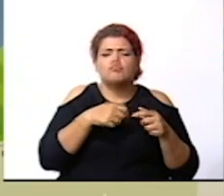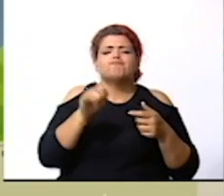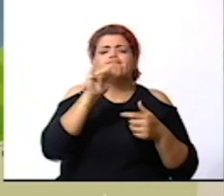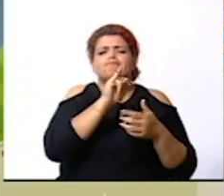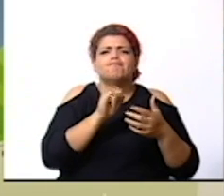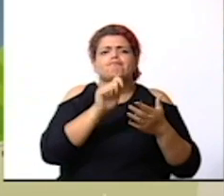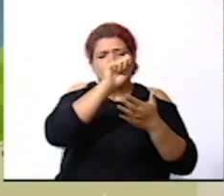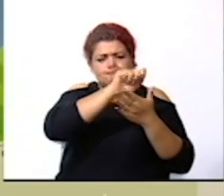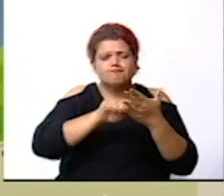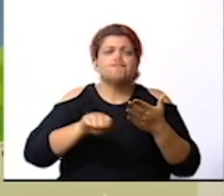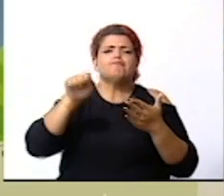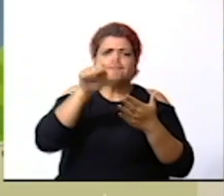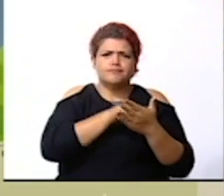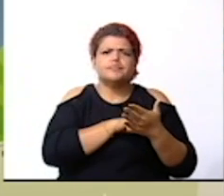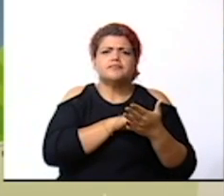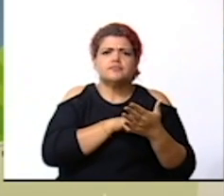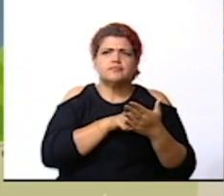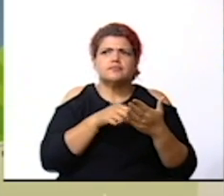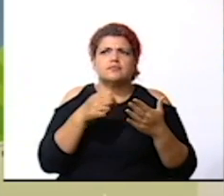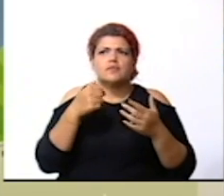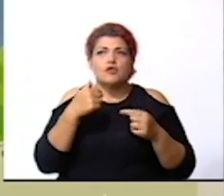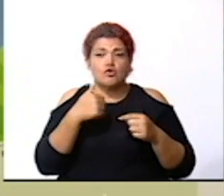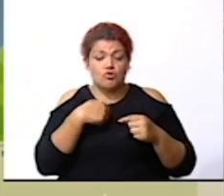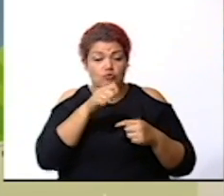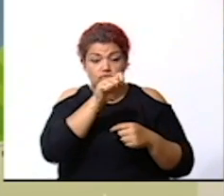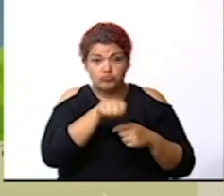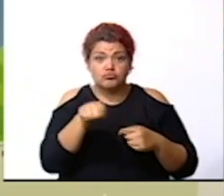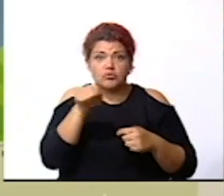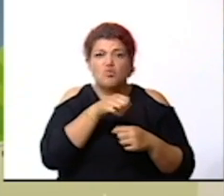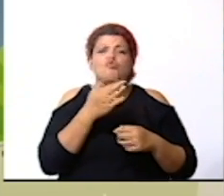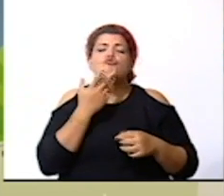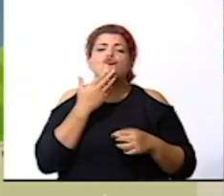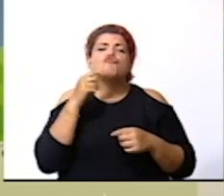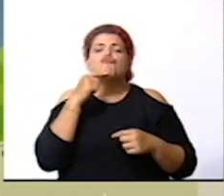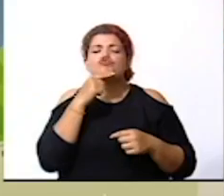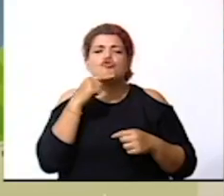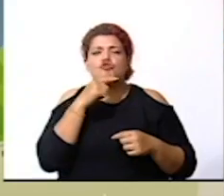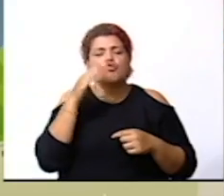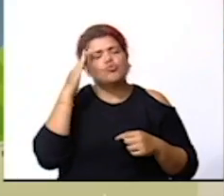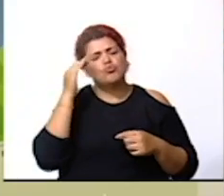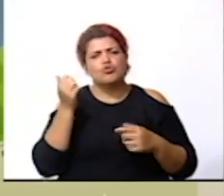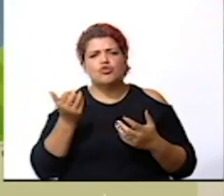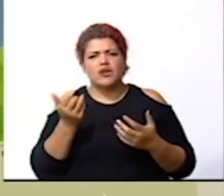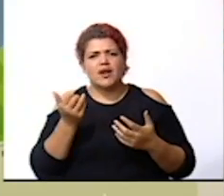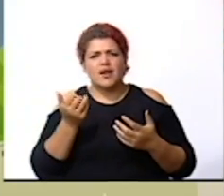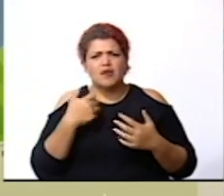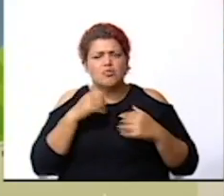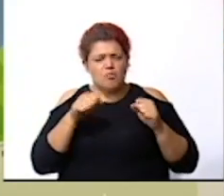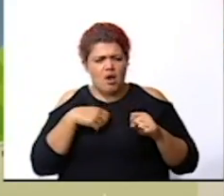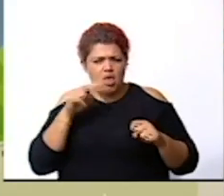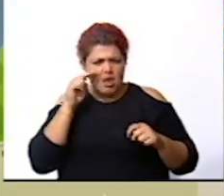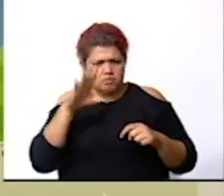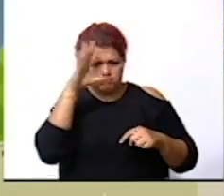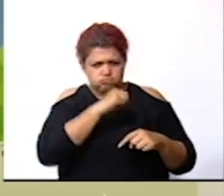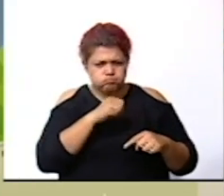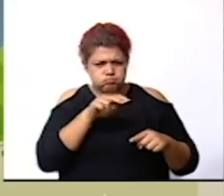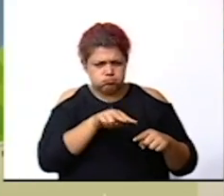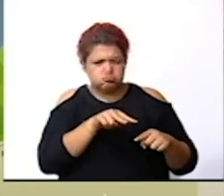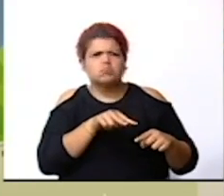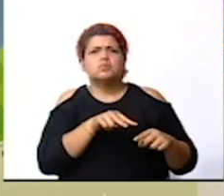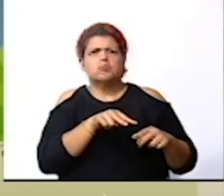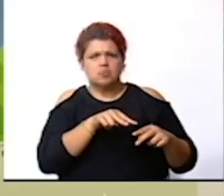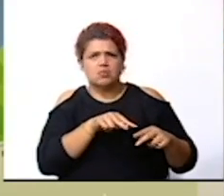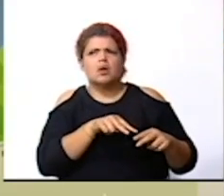dibujar una equis yo lo hice con color rojo porque así lo podemos visualizar